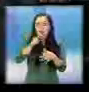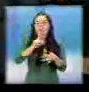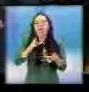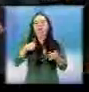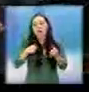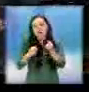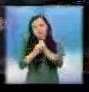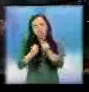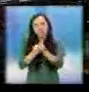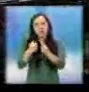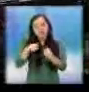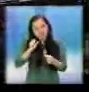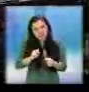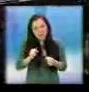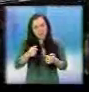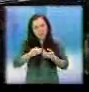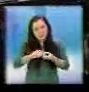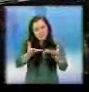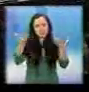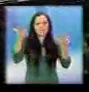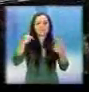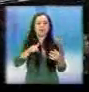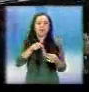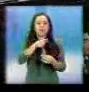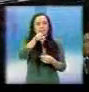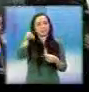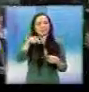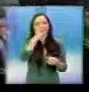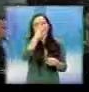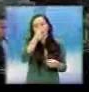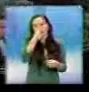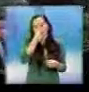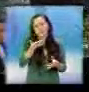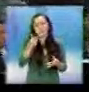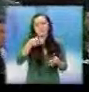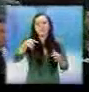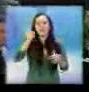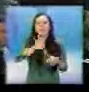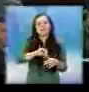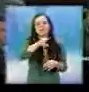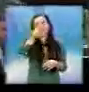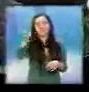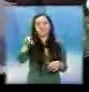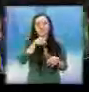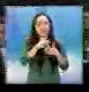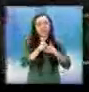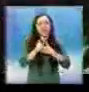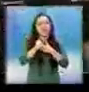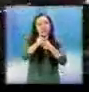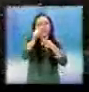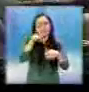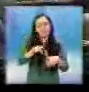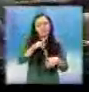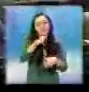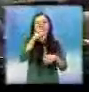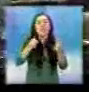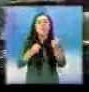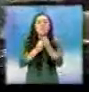Aproveche la coyuntura. Para no aprobar la ley anticorrupción. Y dele más circo a la población con ataques viscerales.